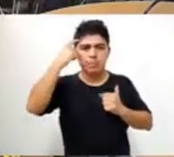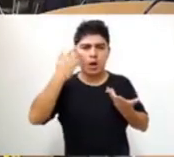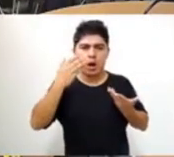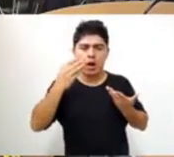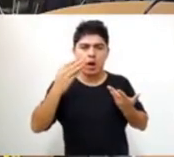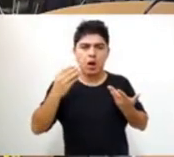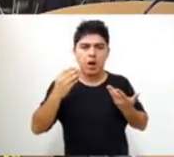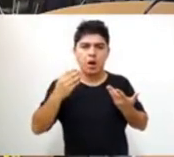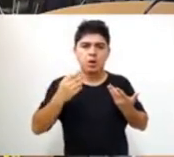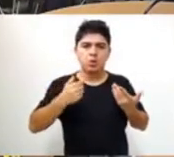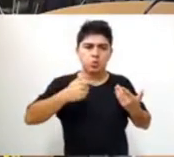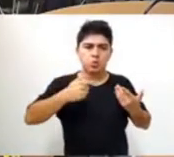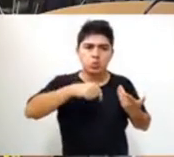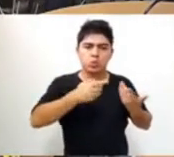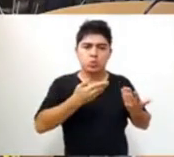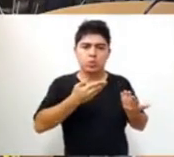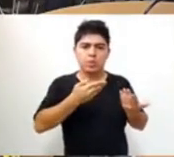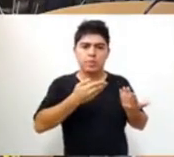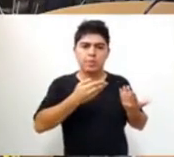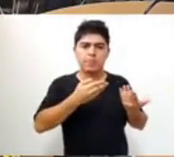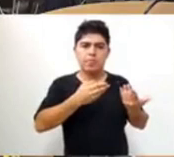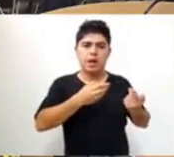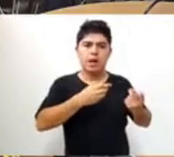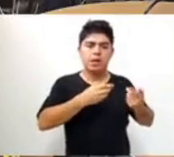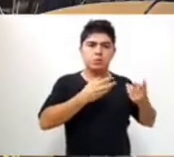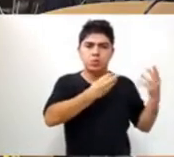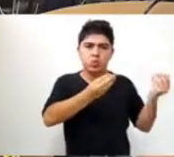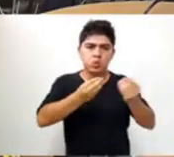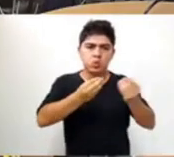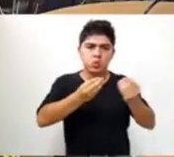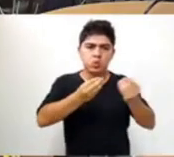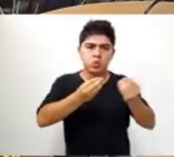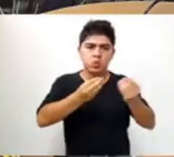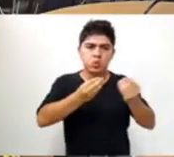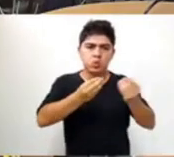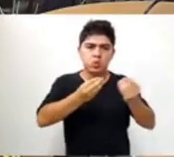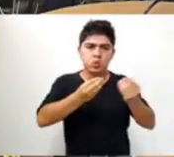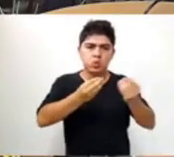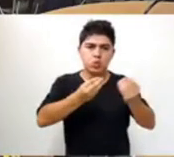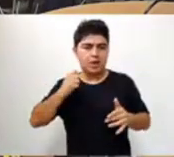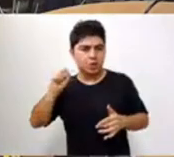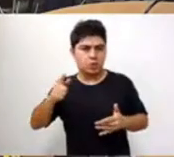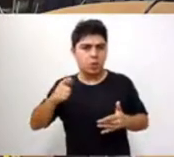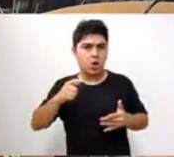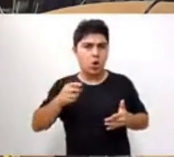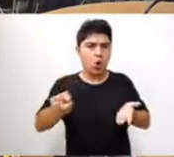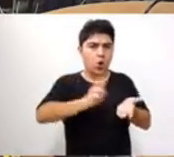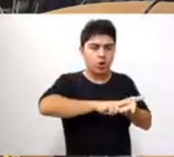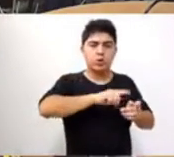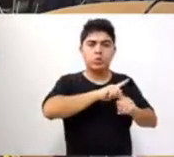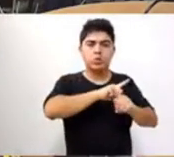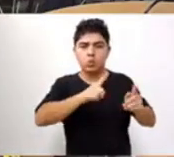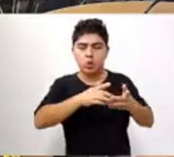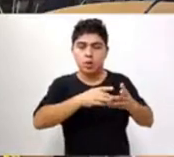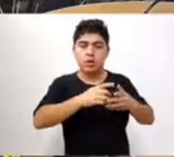brindar las herramientas necesarias para que casos como el de Micaela no vuelvan a acontecer y que las instituciones